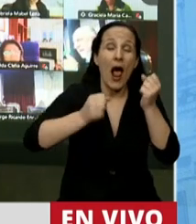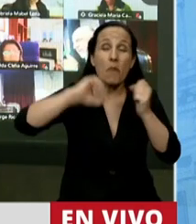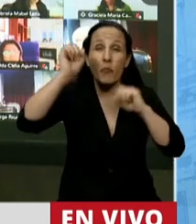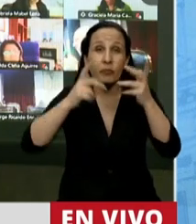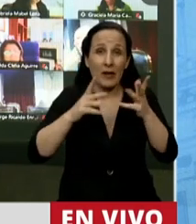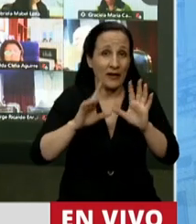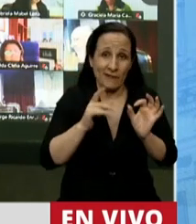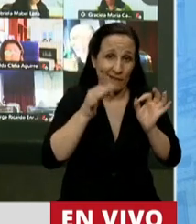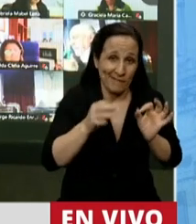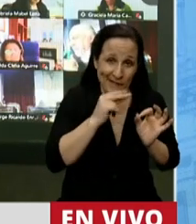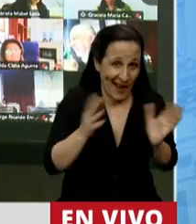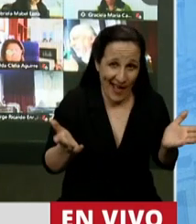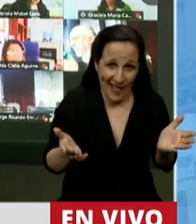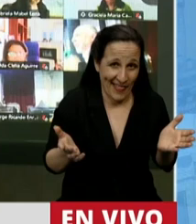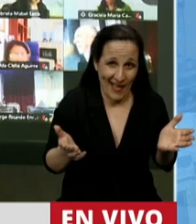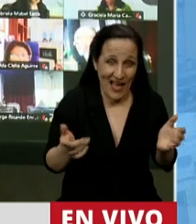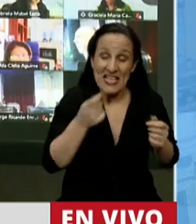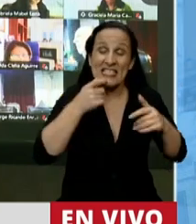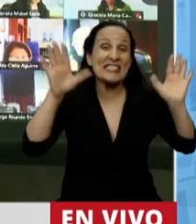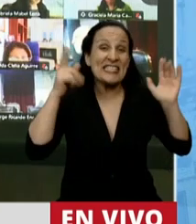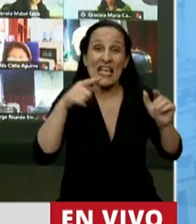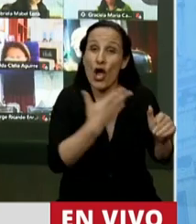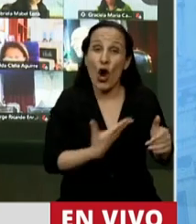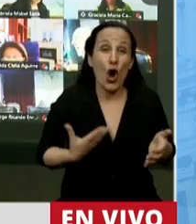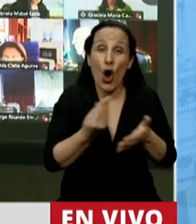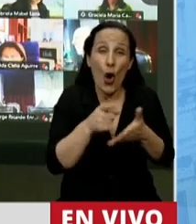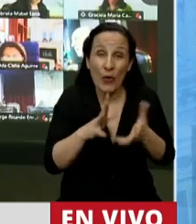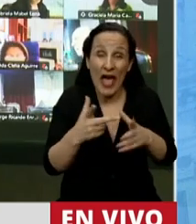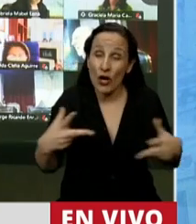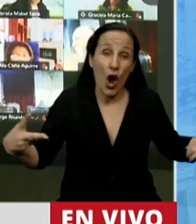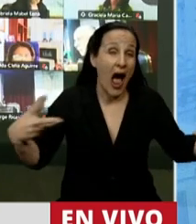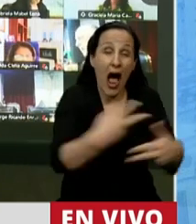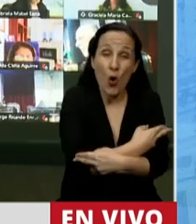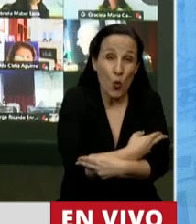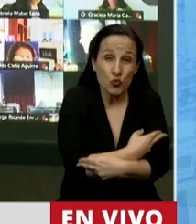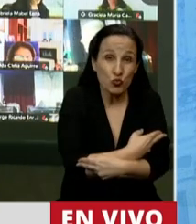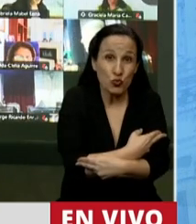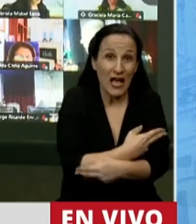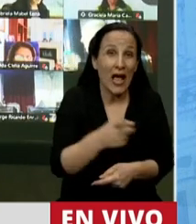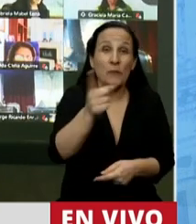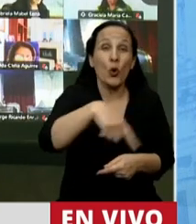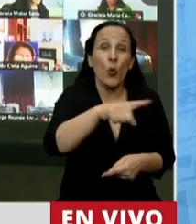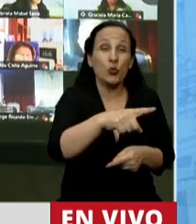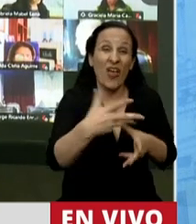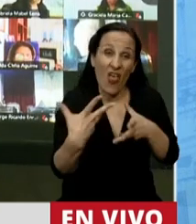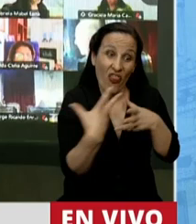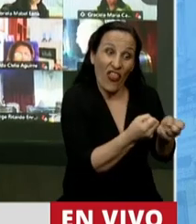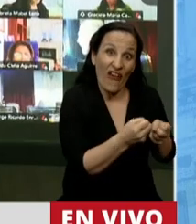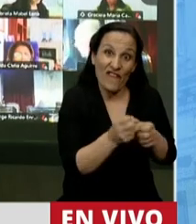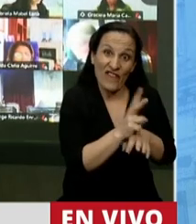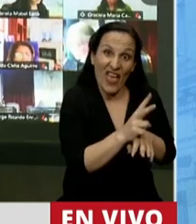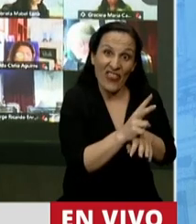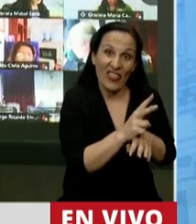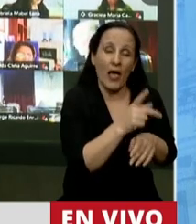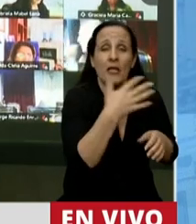harían. Si este gobierno estuviera aplicando un ajuste, aquellos a los que ustedes defienden nos